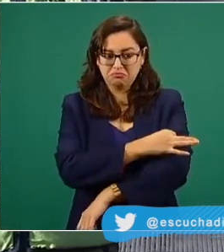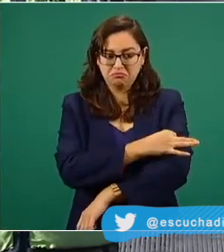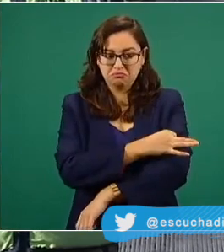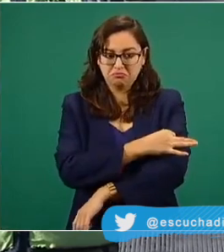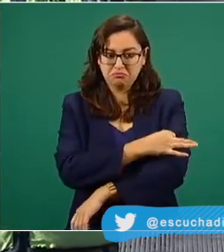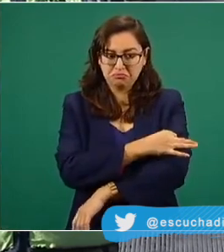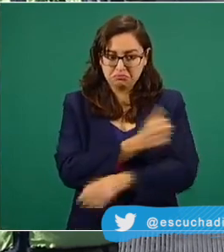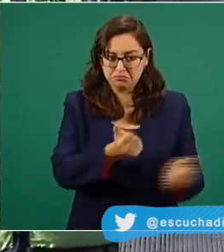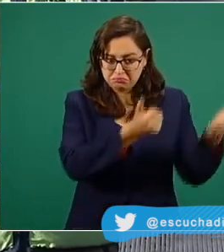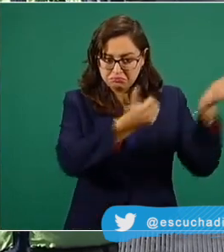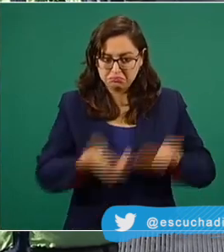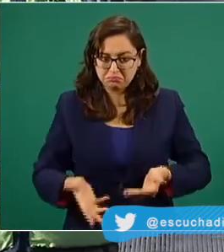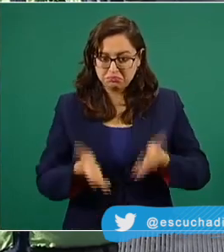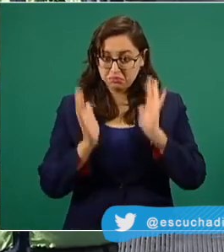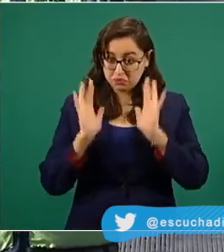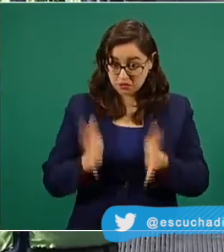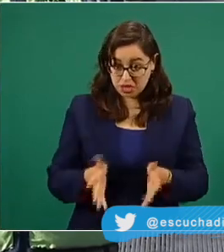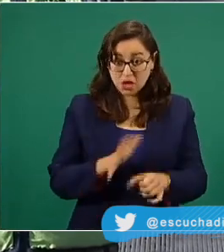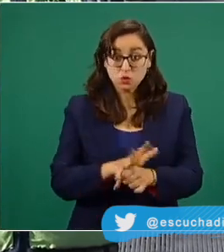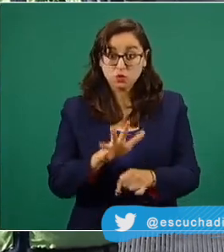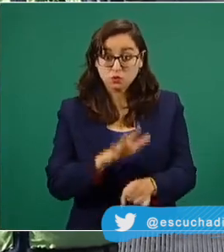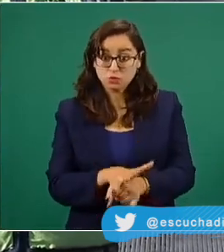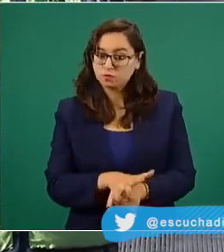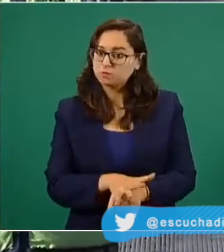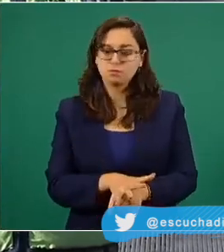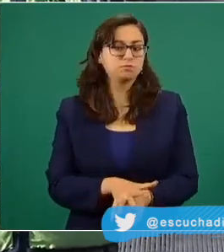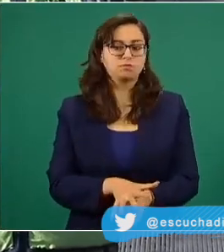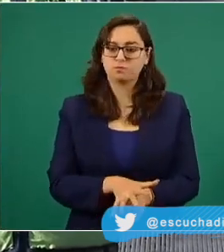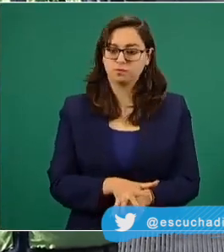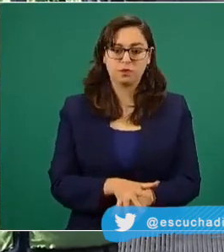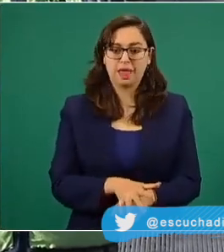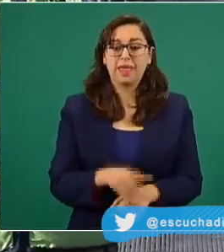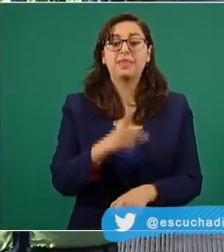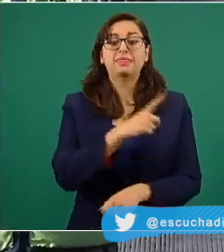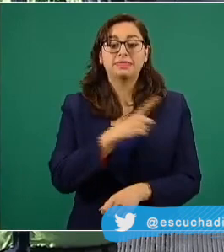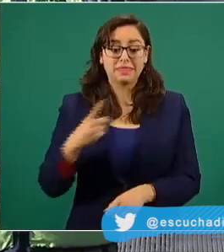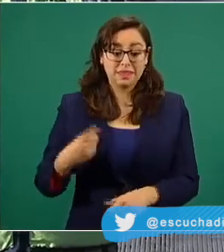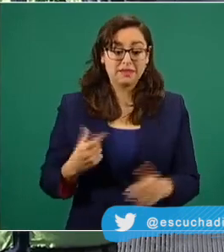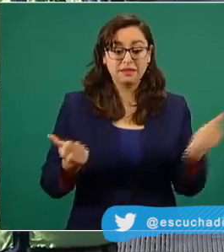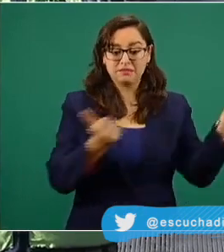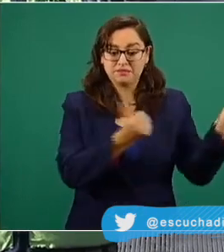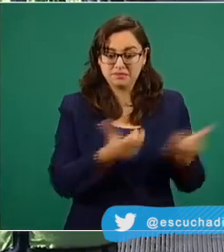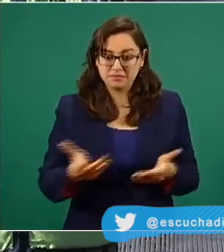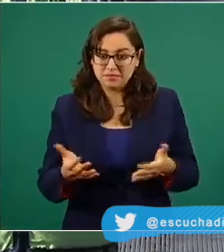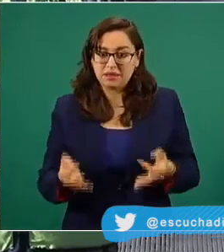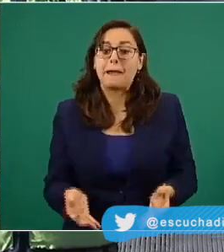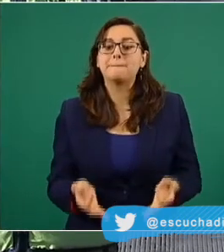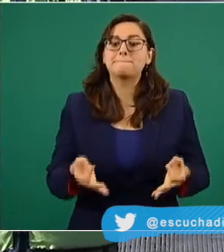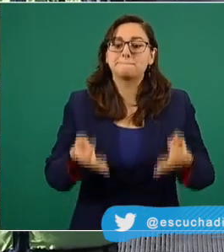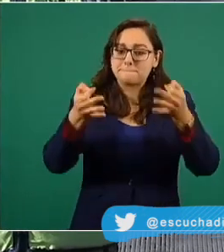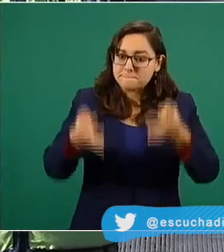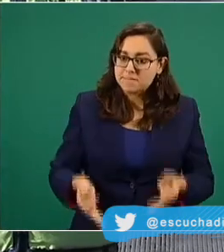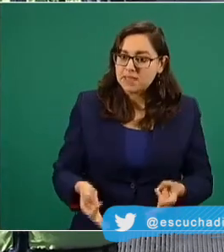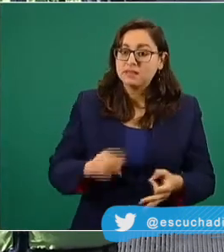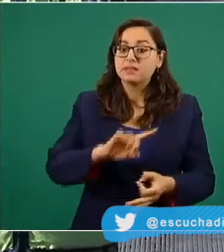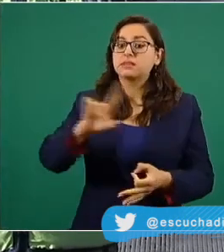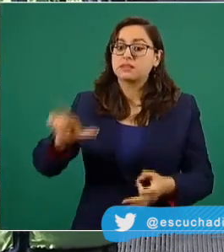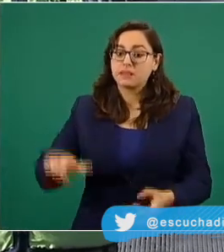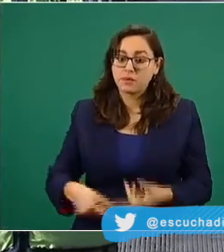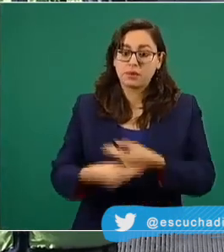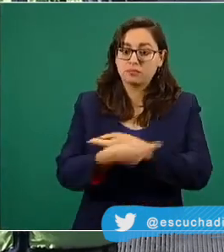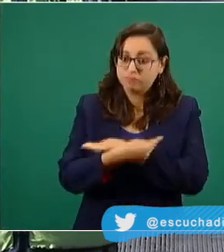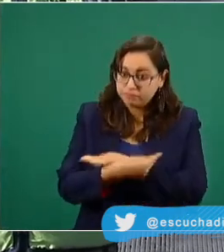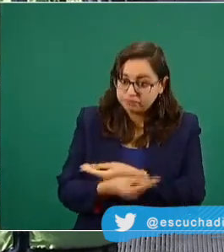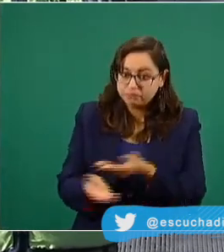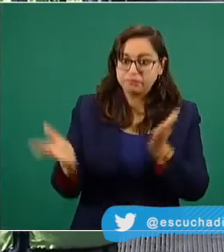sino también es necesario lograr que lleguen en condiciones seguras a la población que la